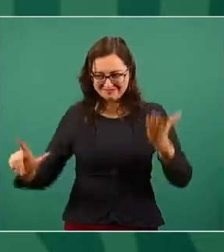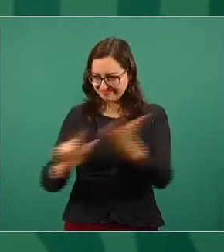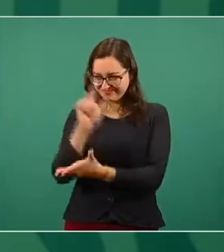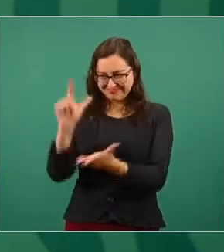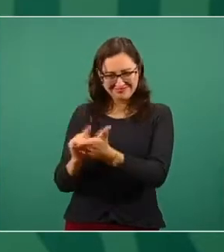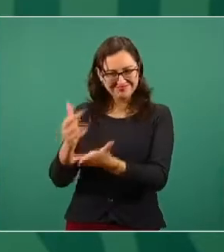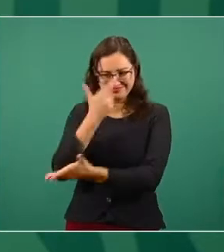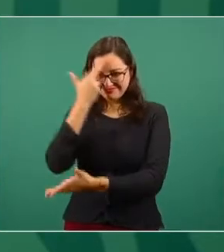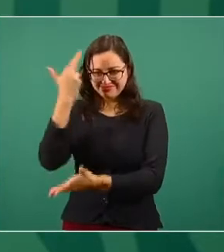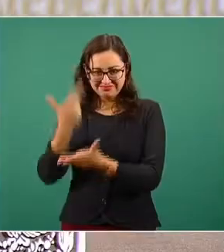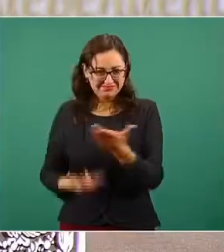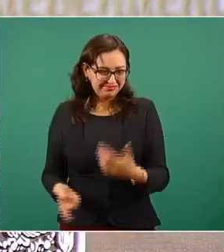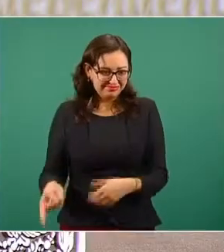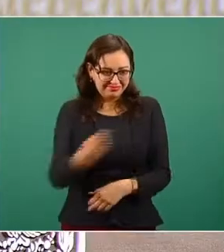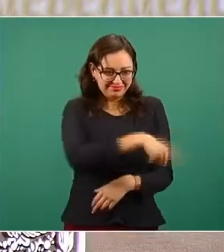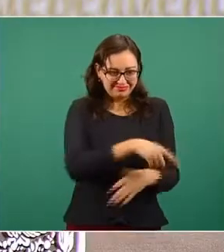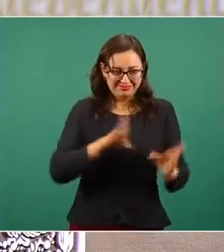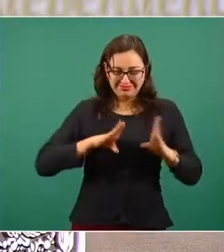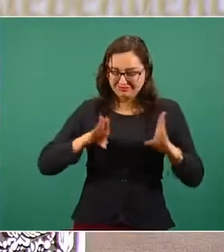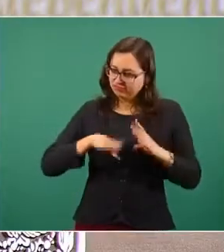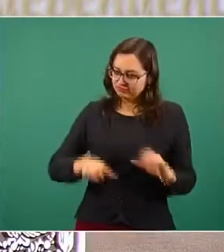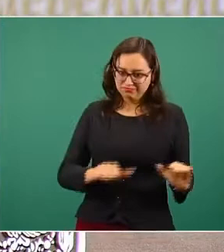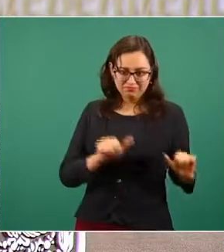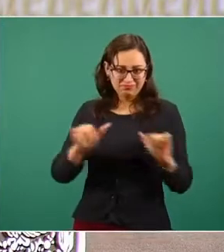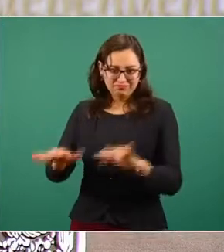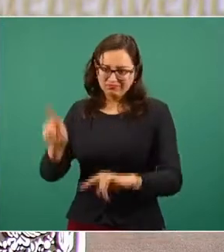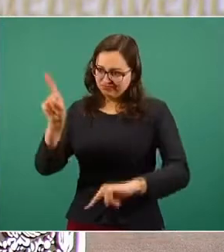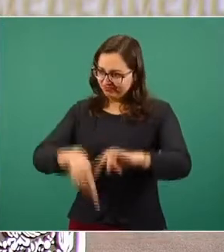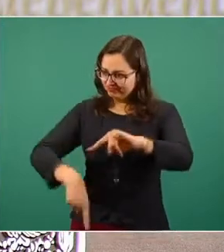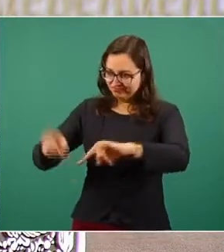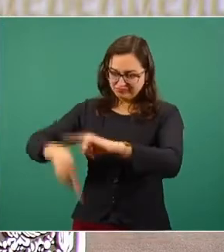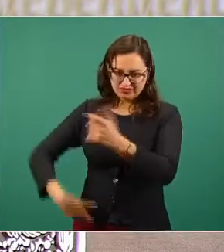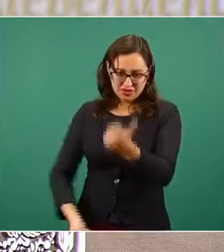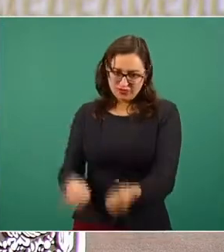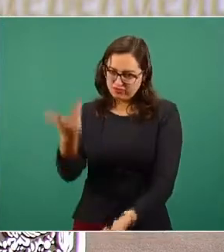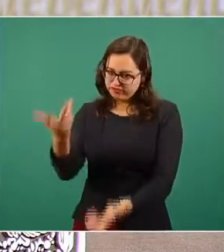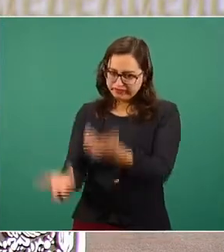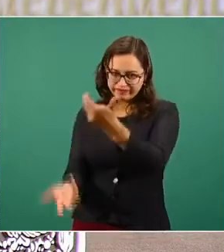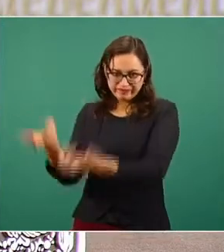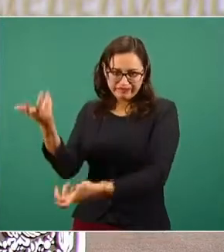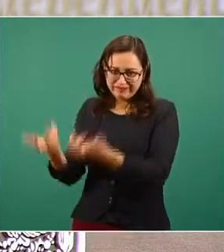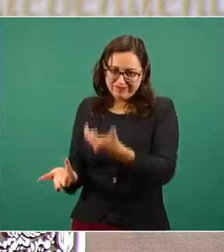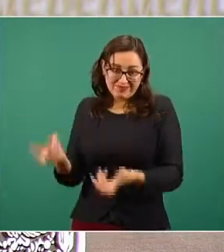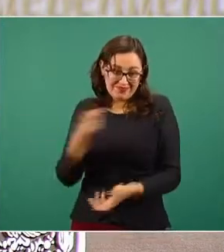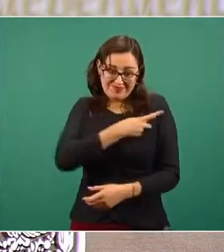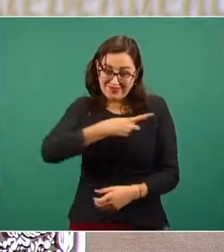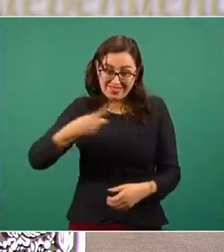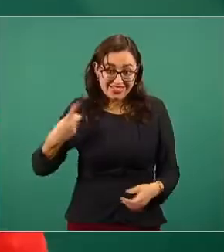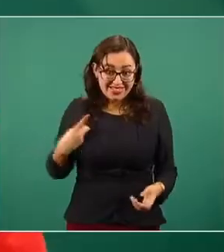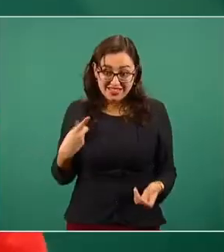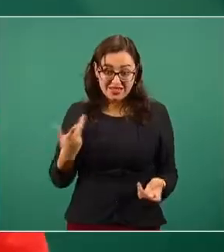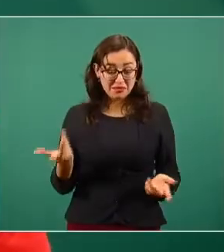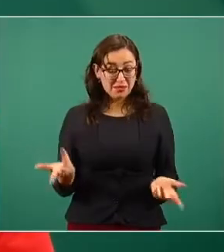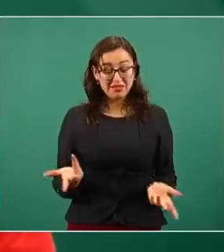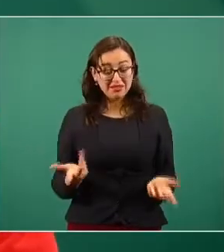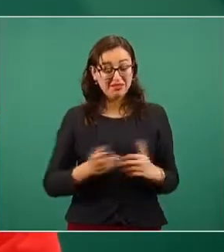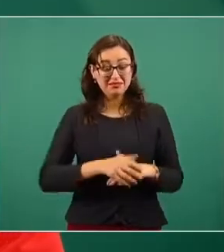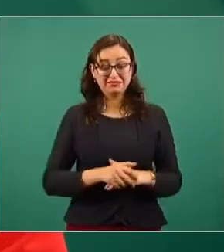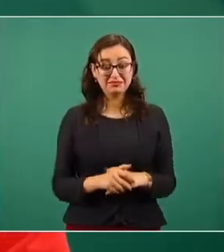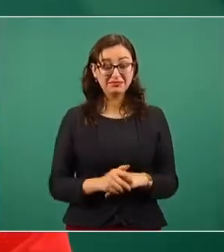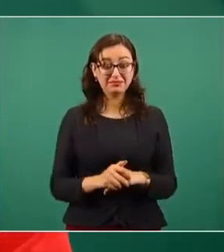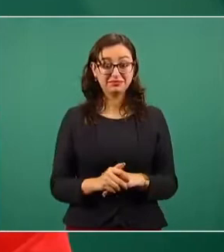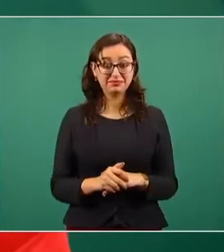tratando de erradicar y de quemar estas plantaciones. Yo tengo